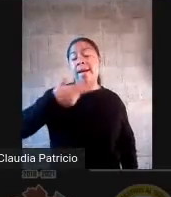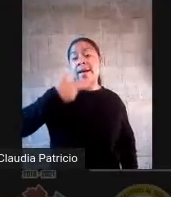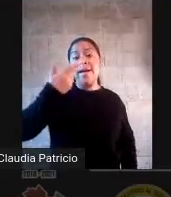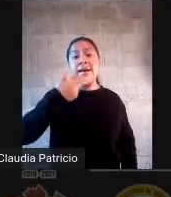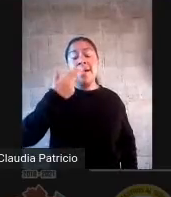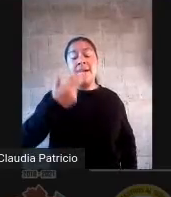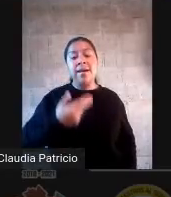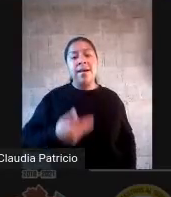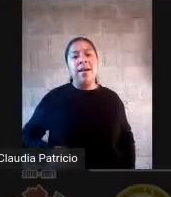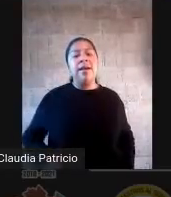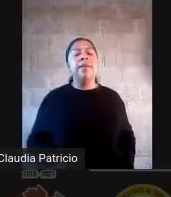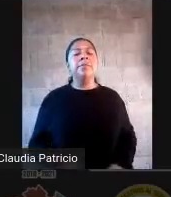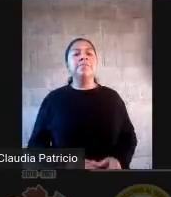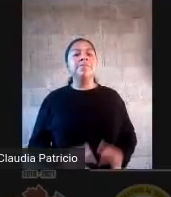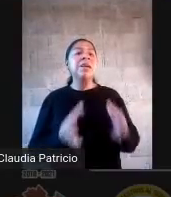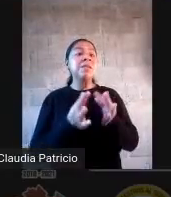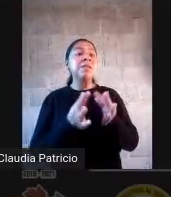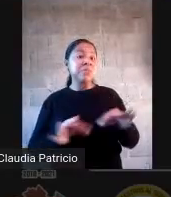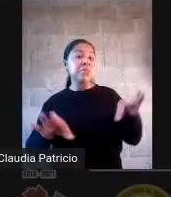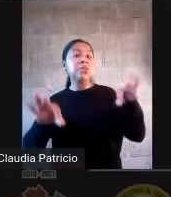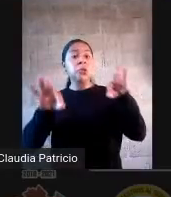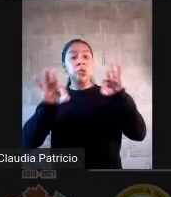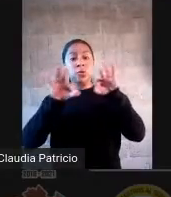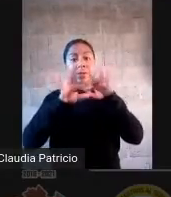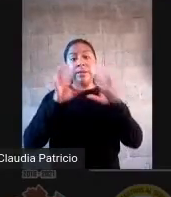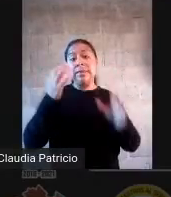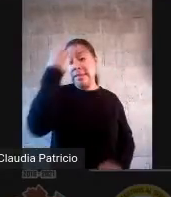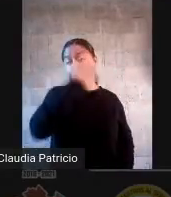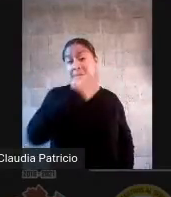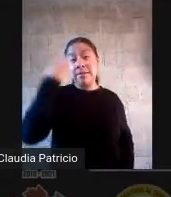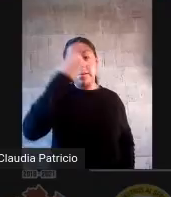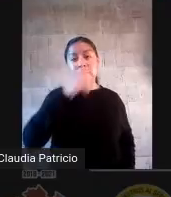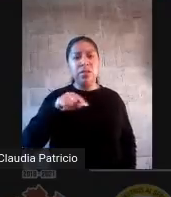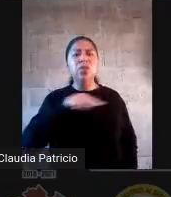de evaluación manejas con tus alumnos? ¿Qué